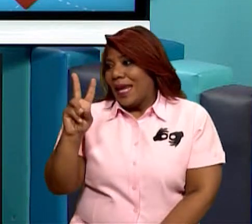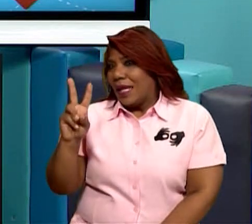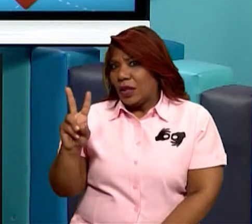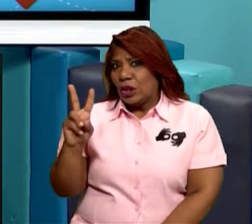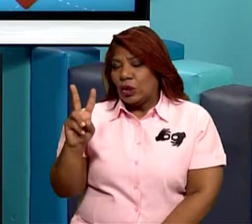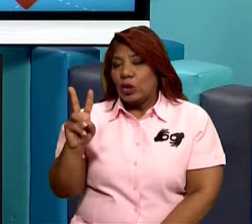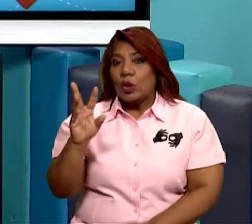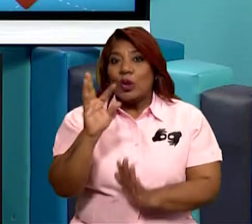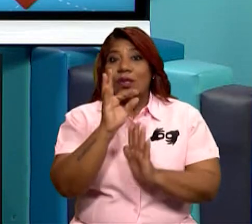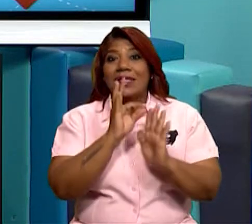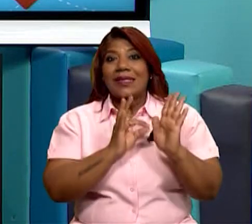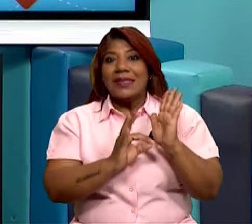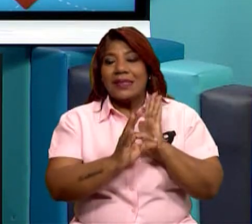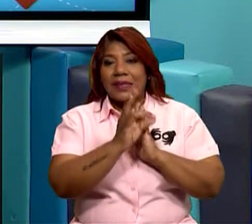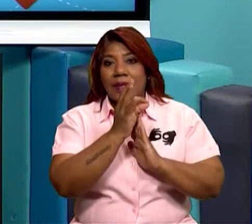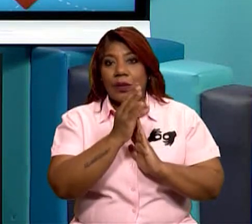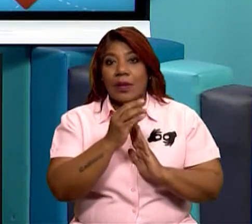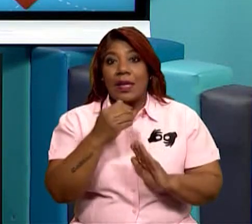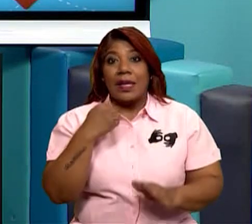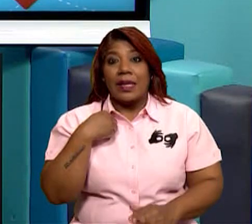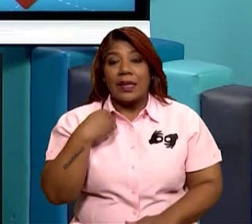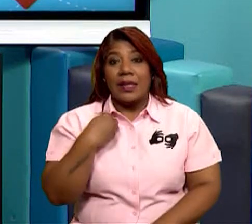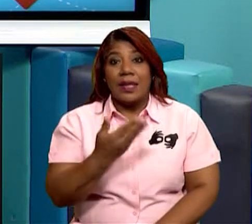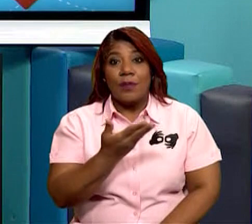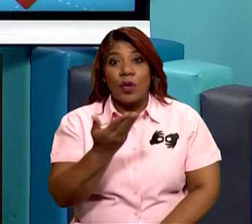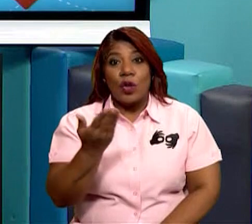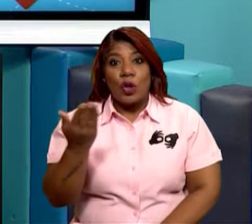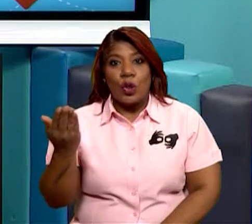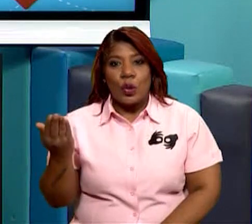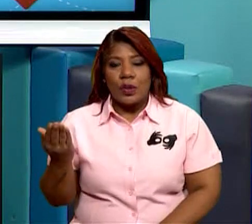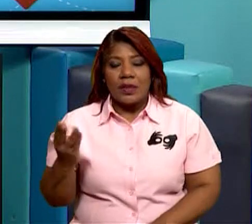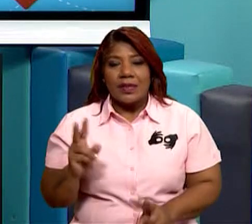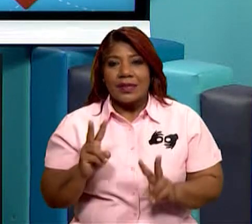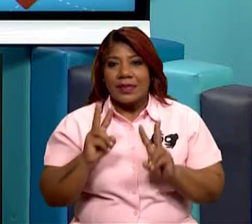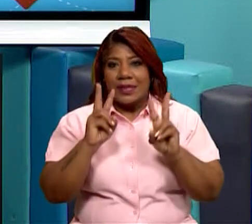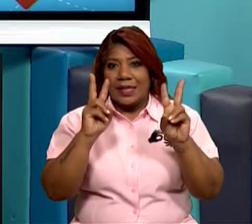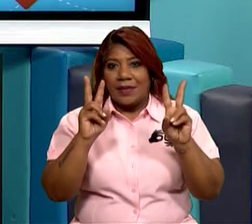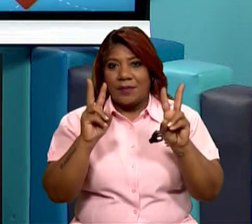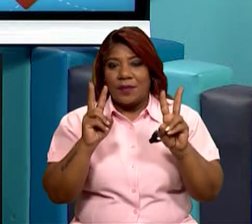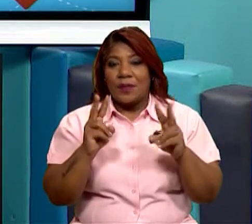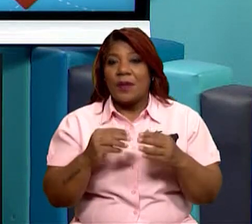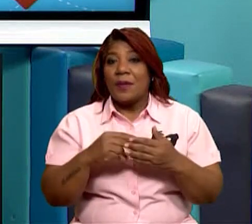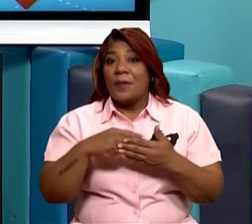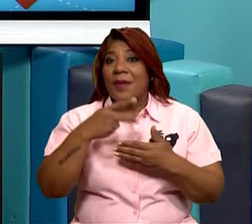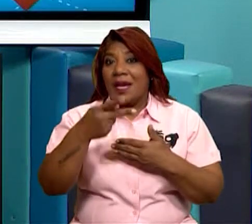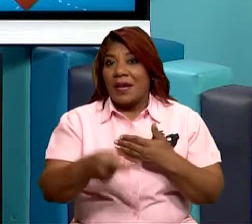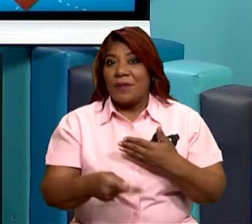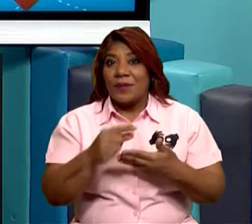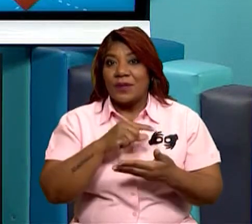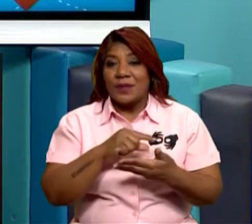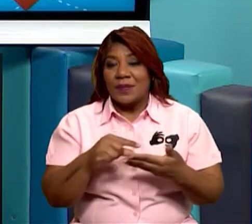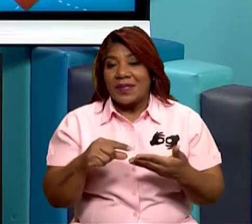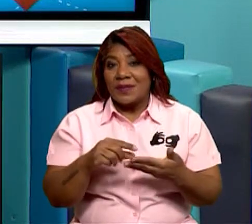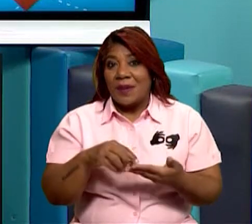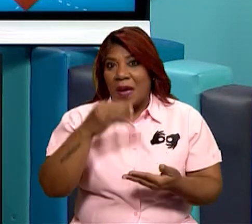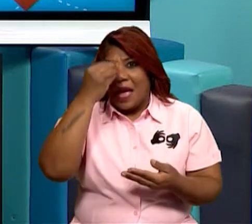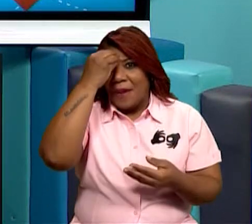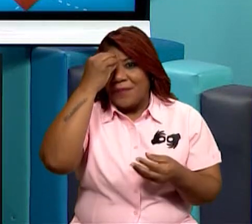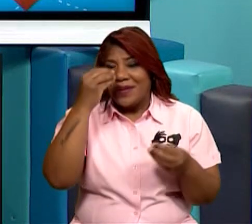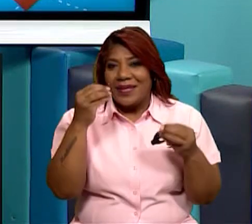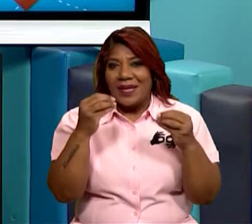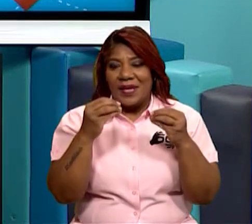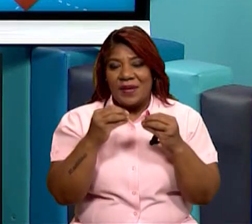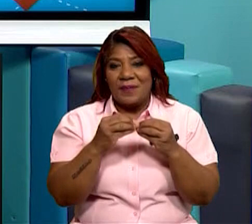observando hoy. Para la próxima clase vamos a tener mejor estudio de estas células. Bien, mis queridos estudiantes, le